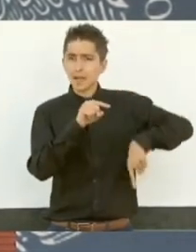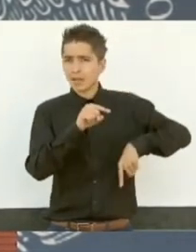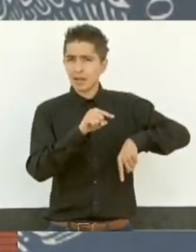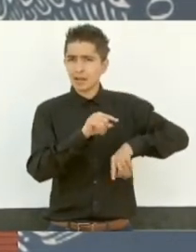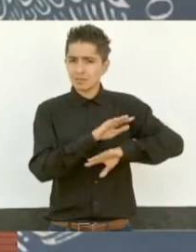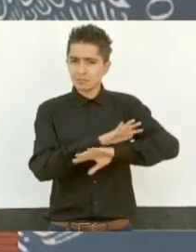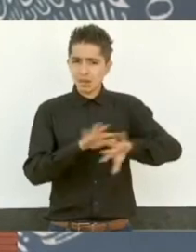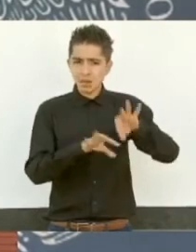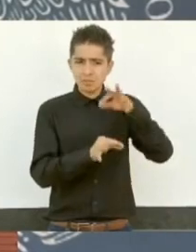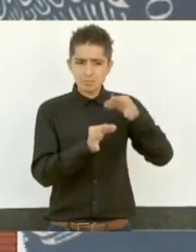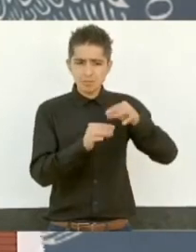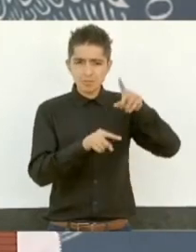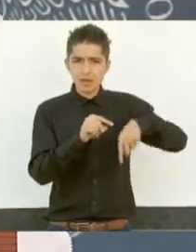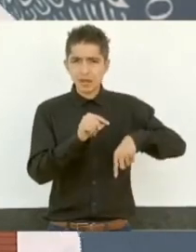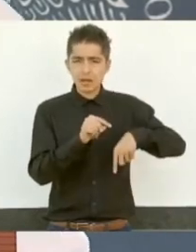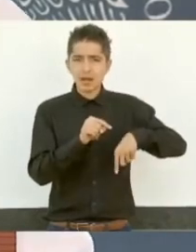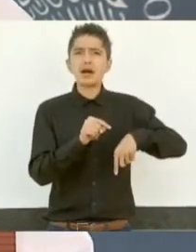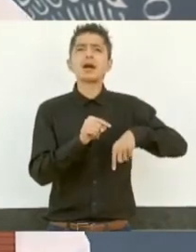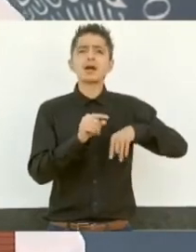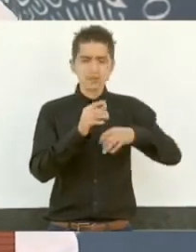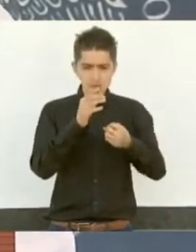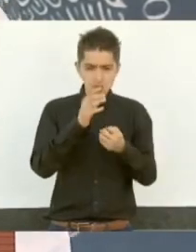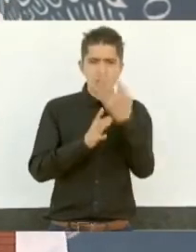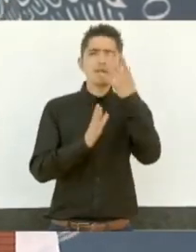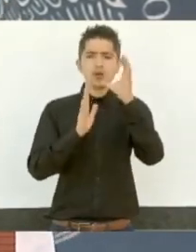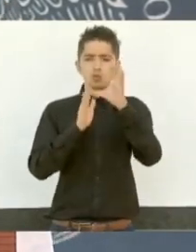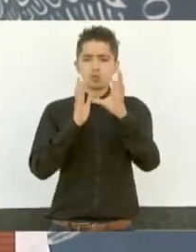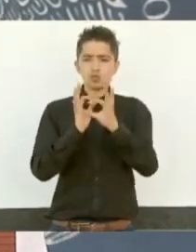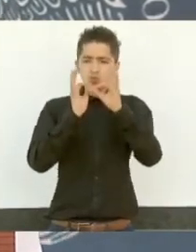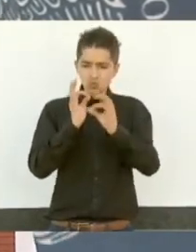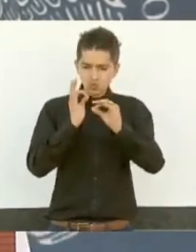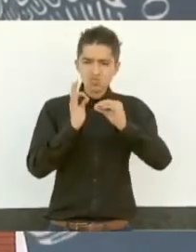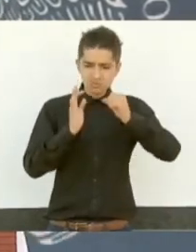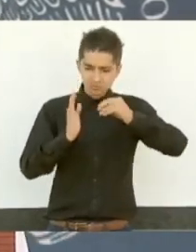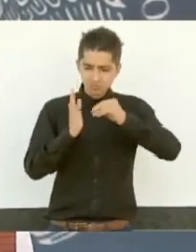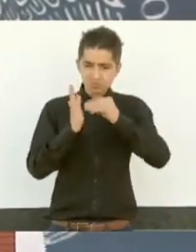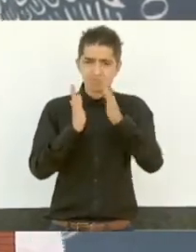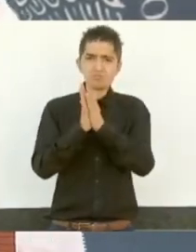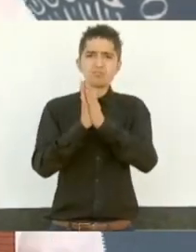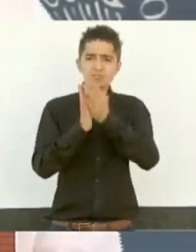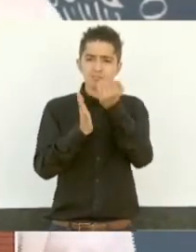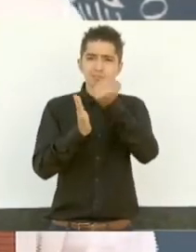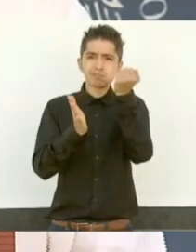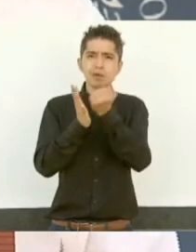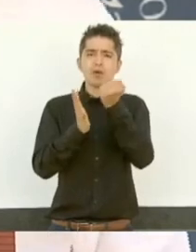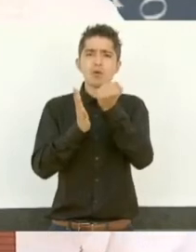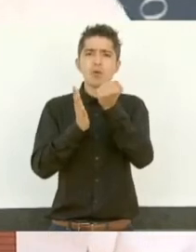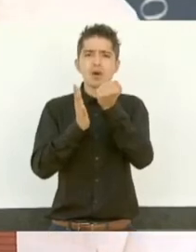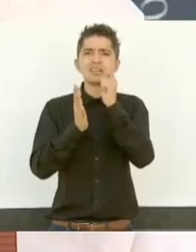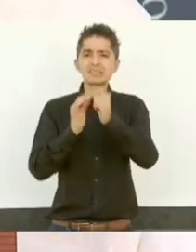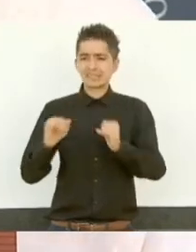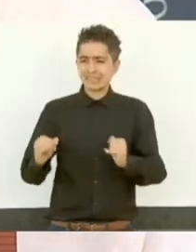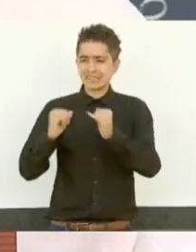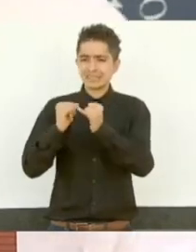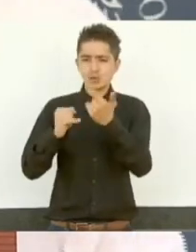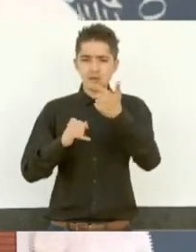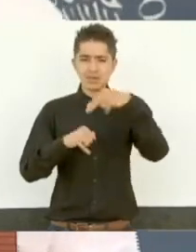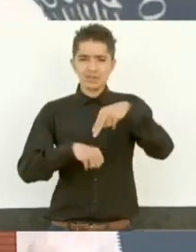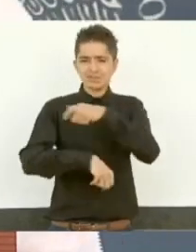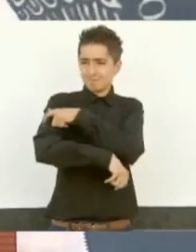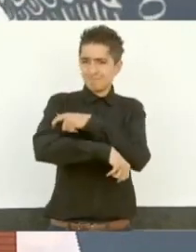que se constituyera esta nueva institución, la Guardia Nacional.